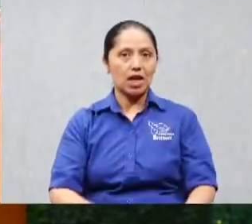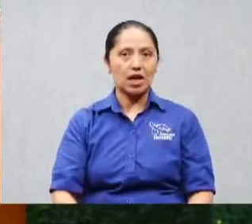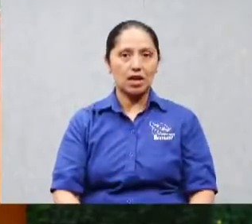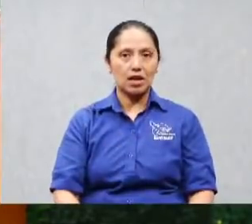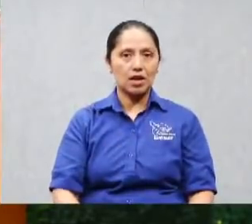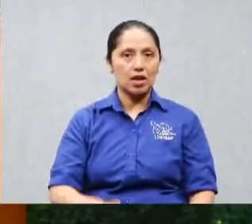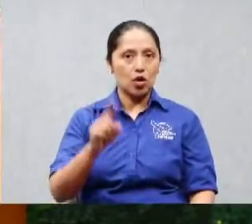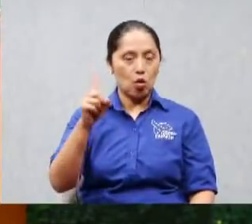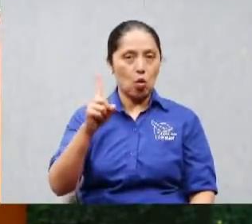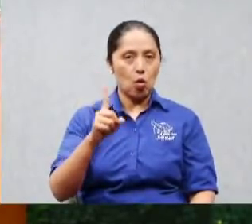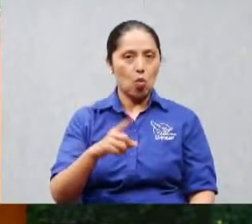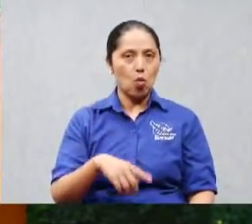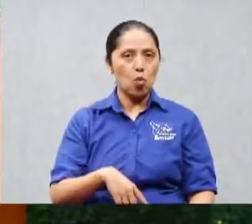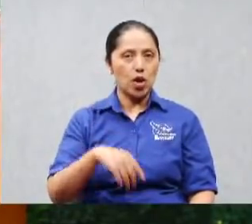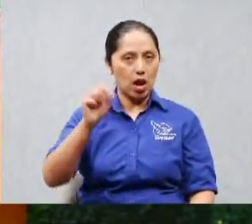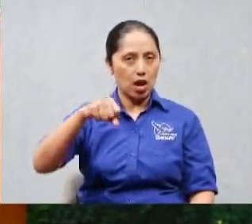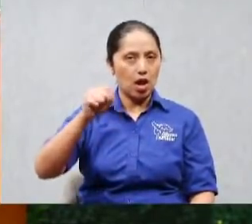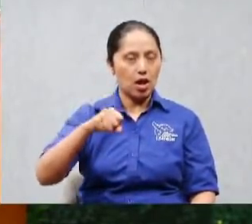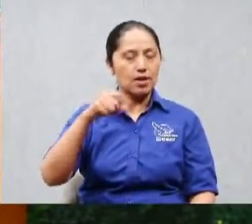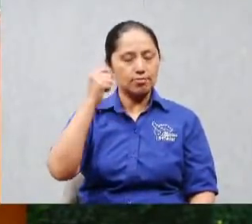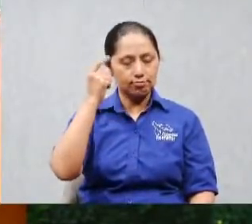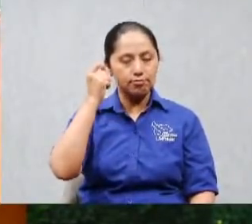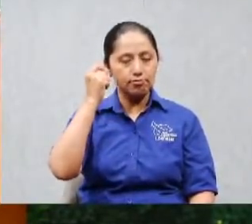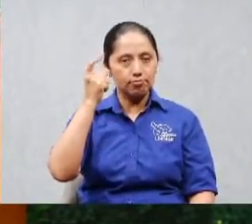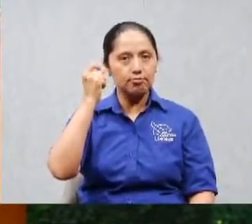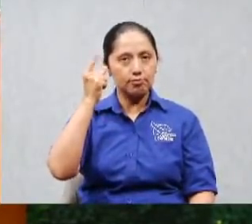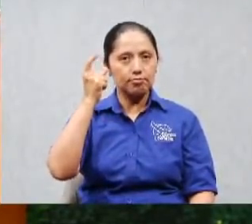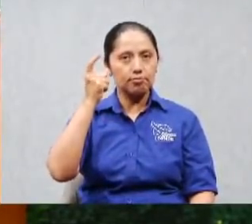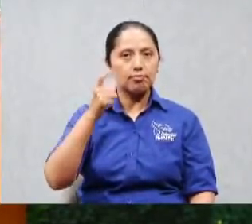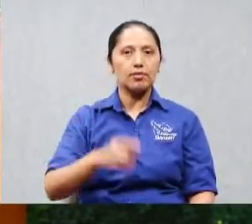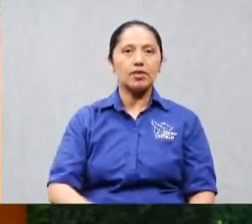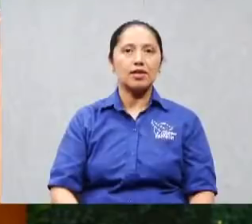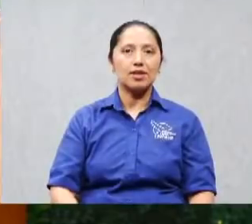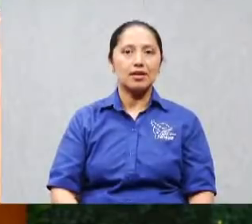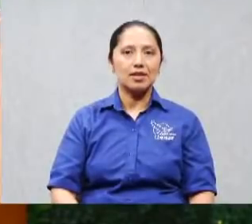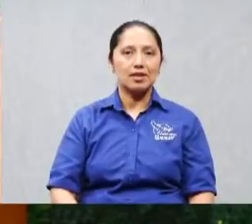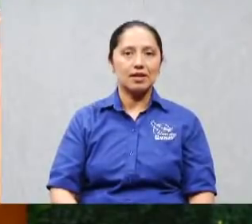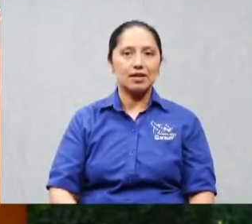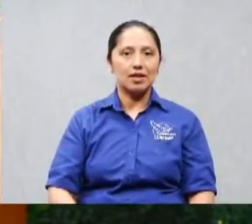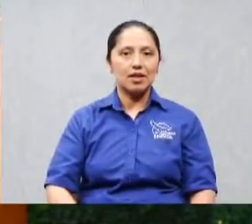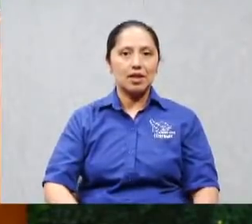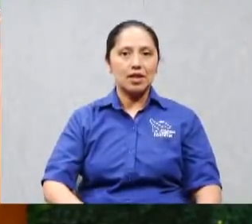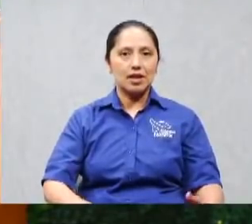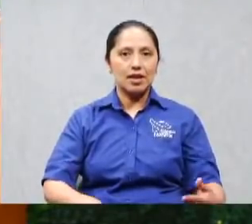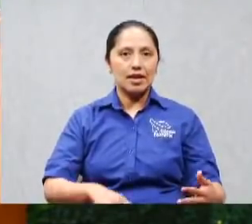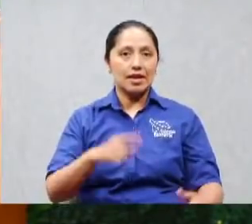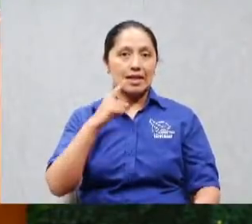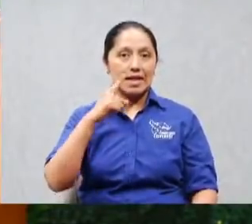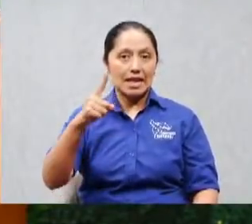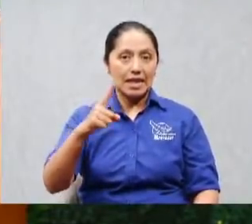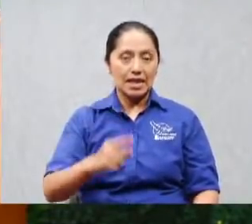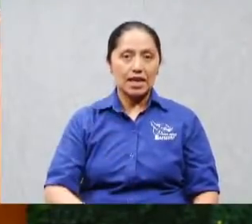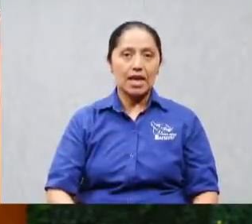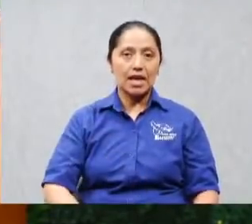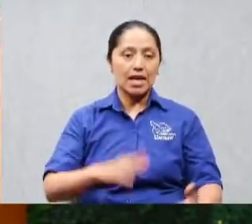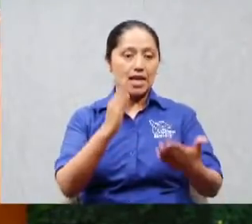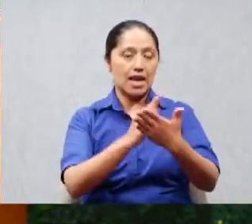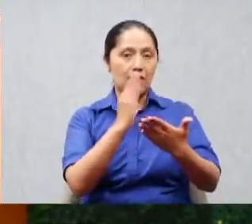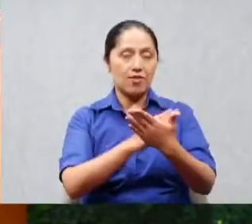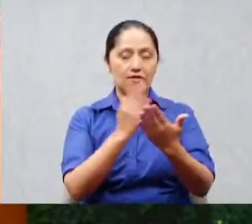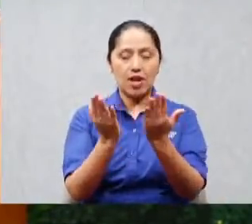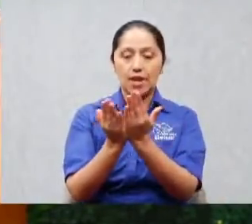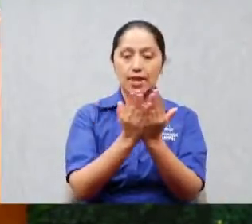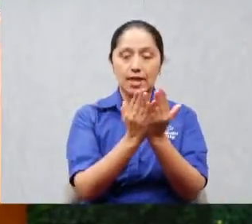entonces le dije le recomiendo que compre la biblia caribe de estudio con comentarios y